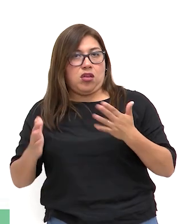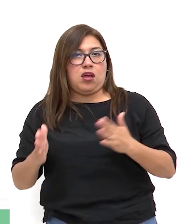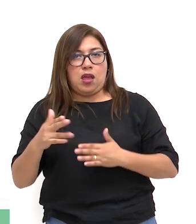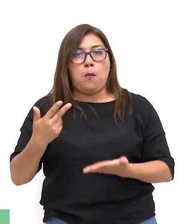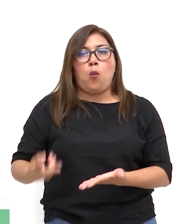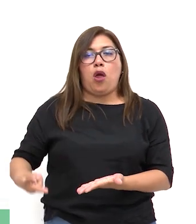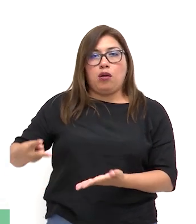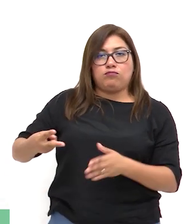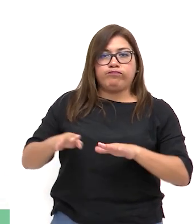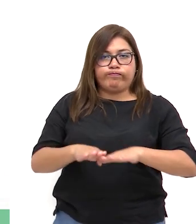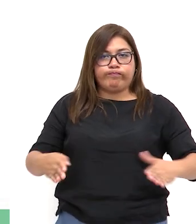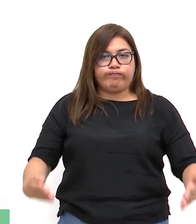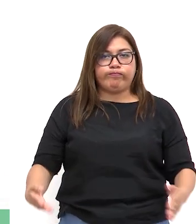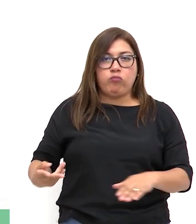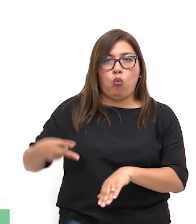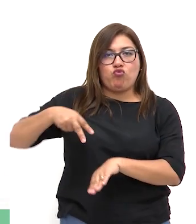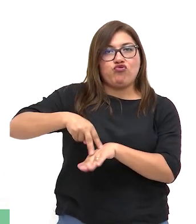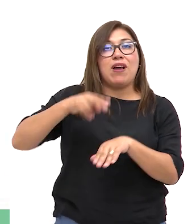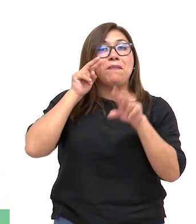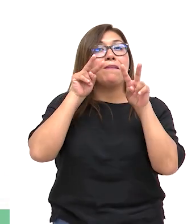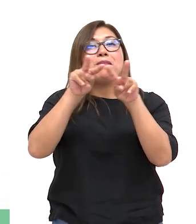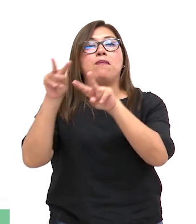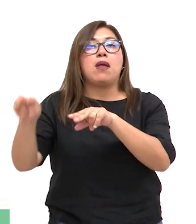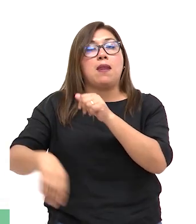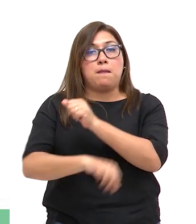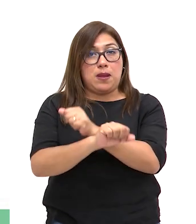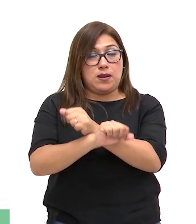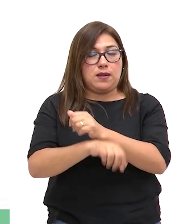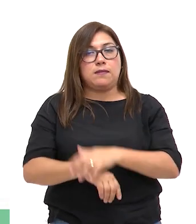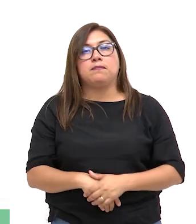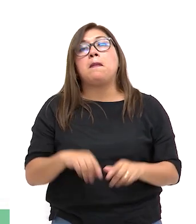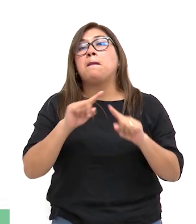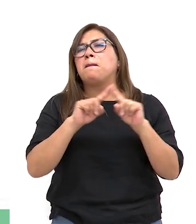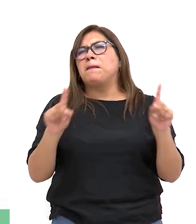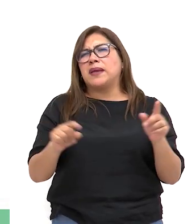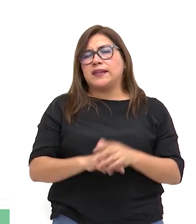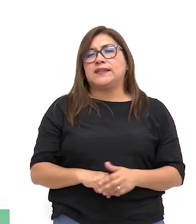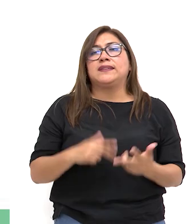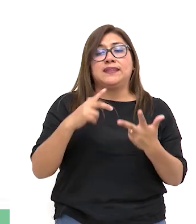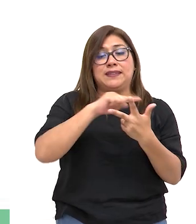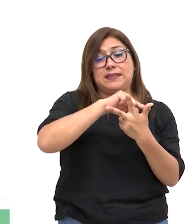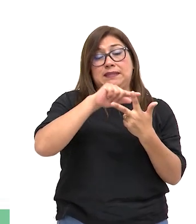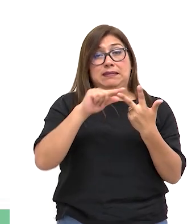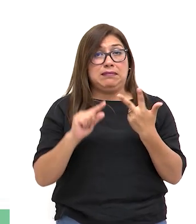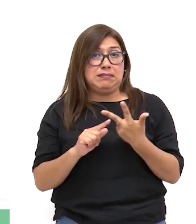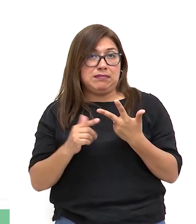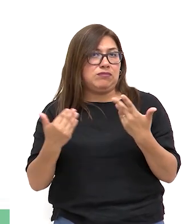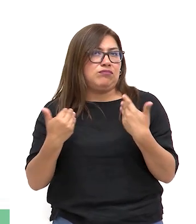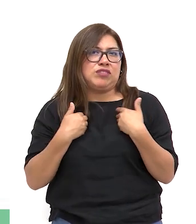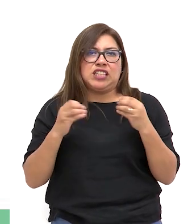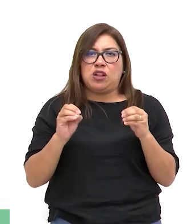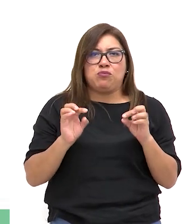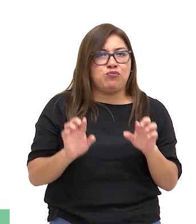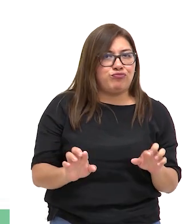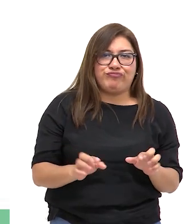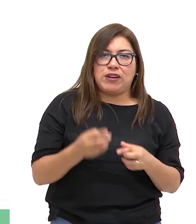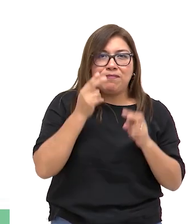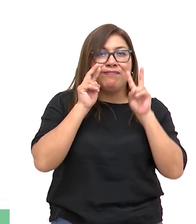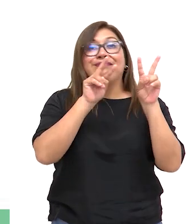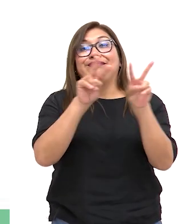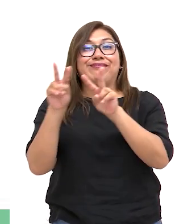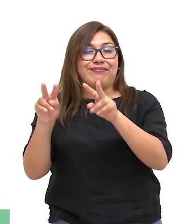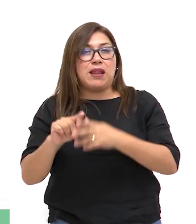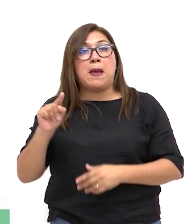ella y así alcanzar a ver el partido. Sin embargo, los tres no tienen la misma oportunidad de verlo.